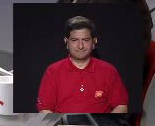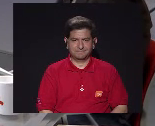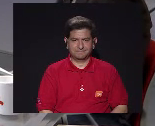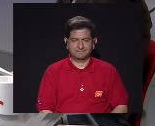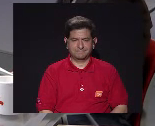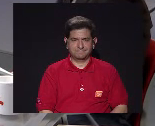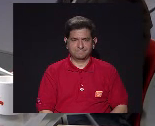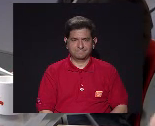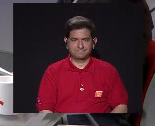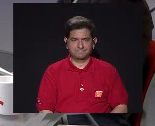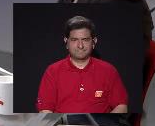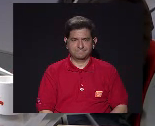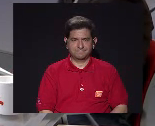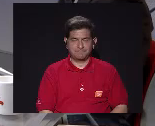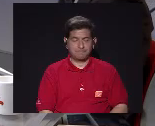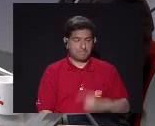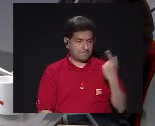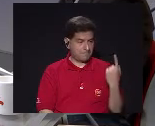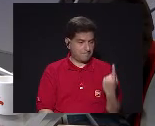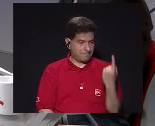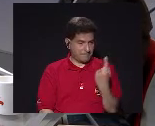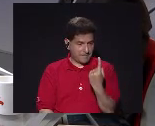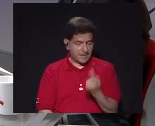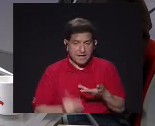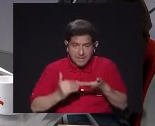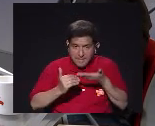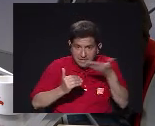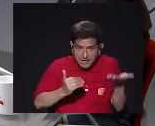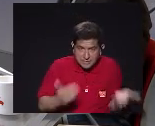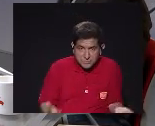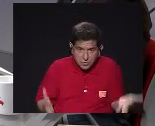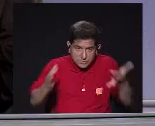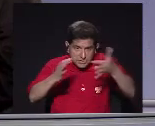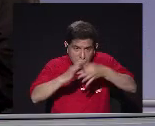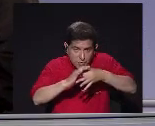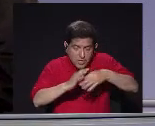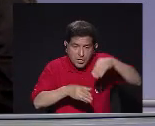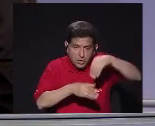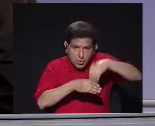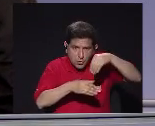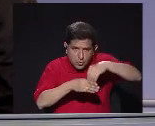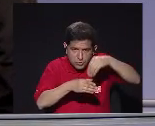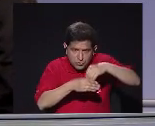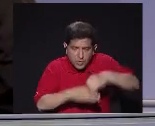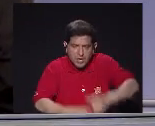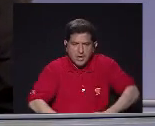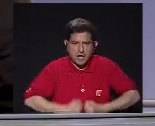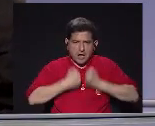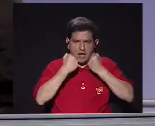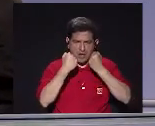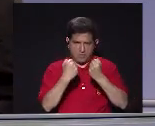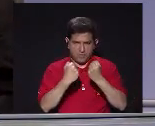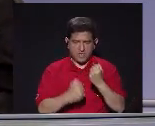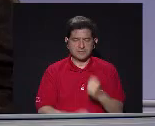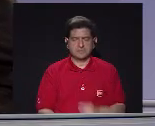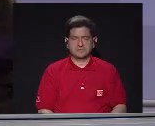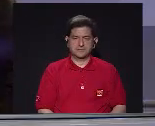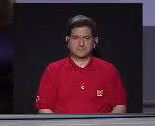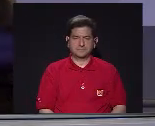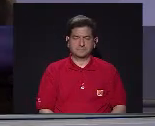Buscar Que cada Cada uno De los elementos Que se juntaran ¿Verdad? Aportar La fortaleza Cada uno De ellos